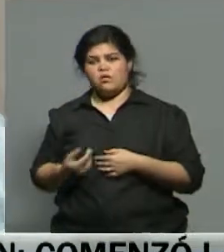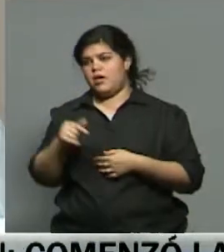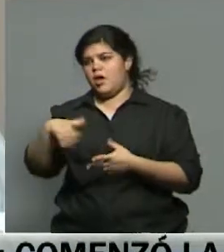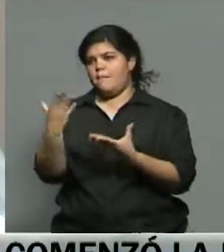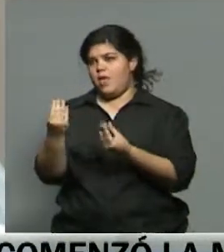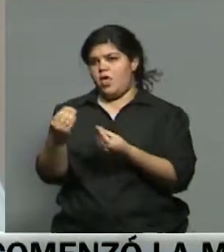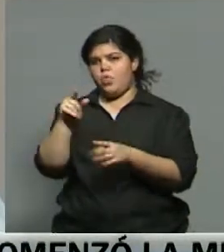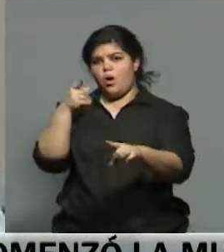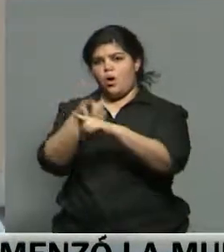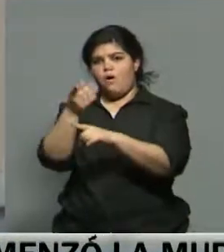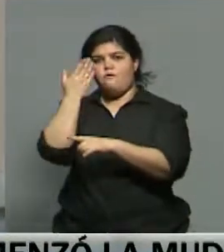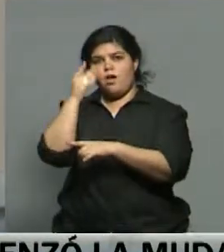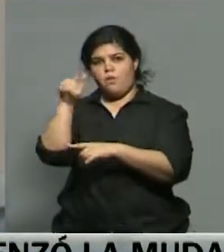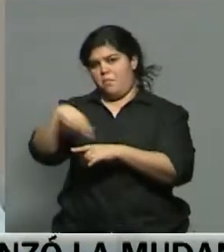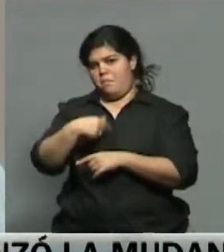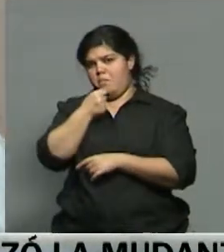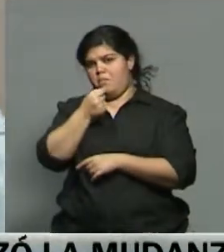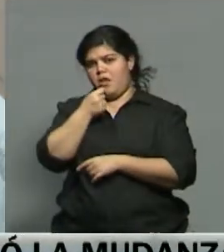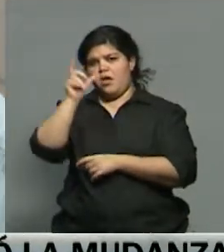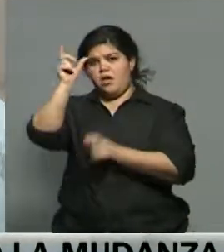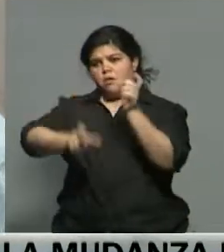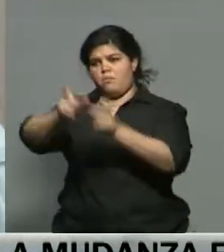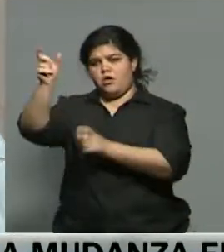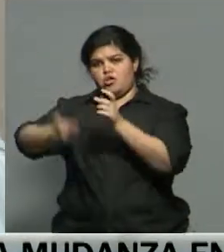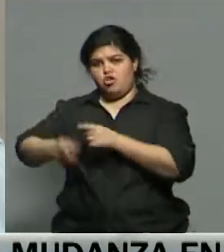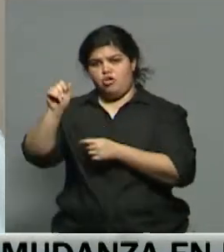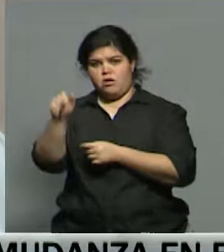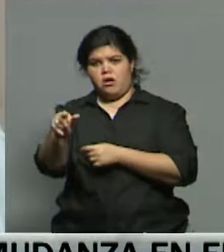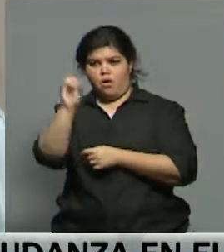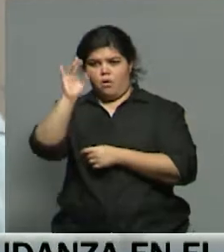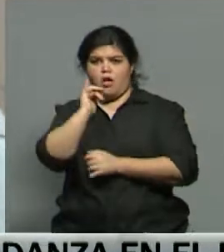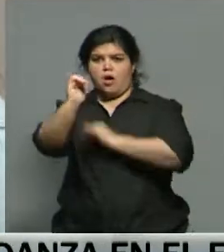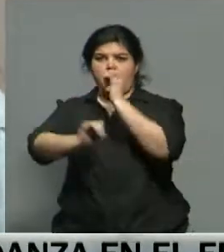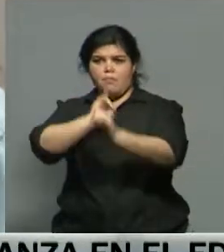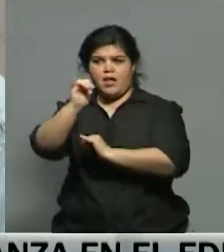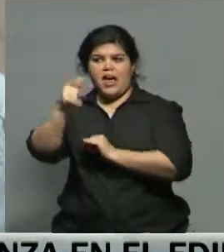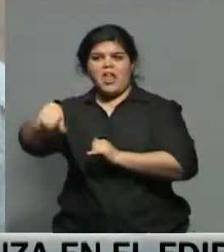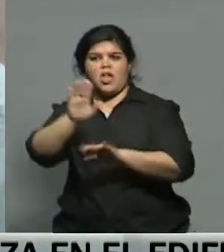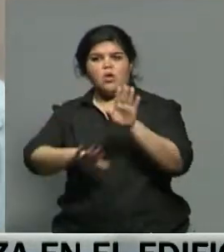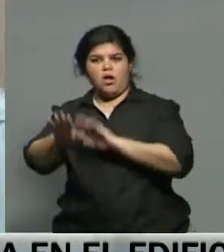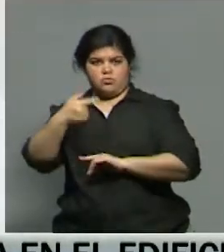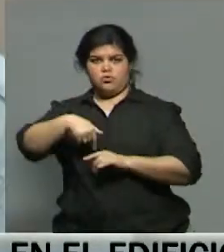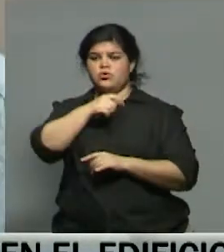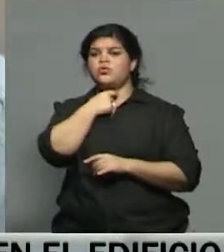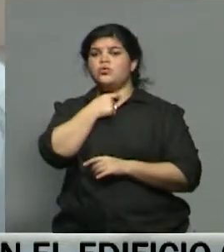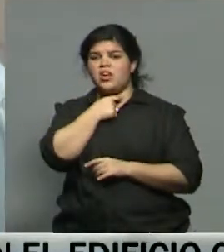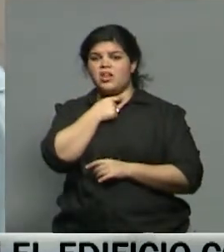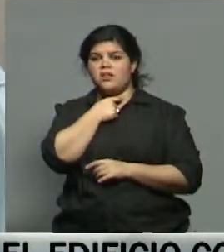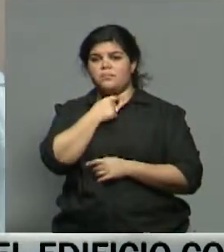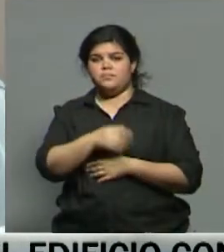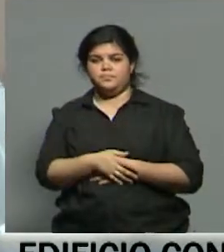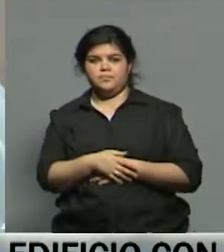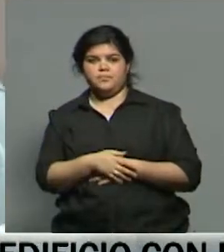con Facebook, que para mí no es más que gente con la que uno puede sentarse a charlar y explicarles lo que están haciendo. De hecho, hemos tratado de hacerlo. Y no veo